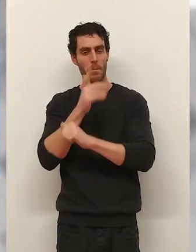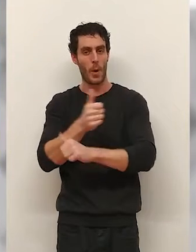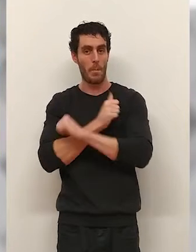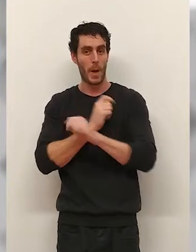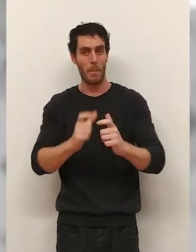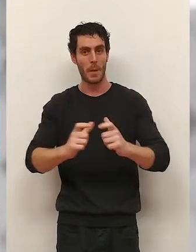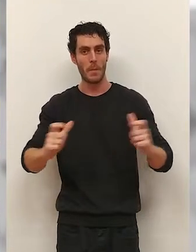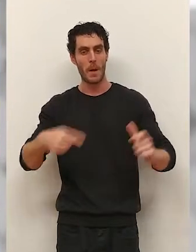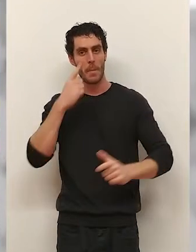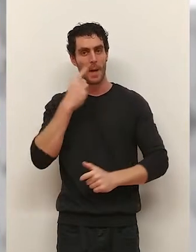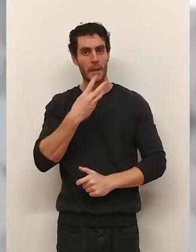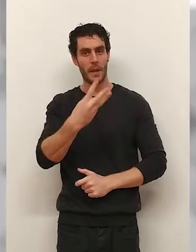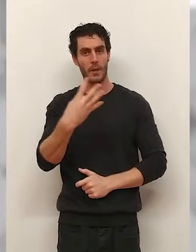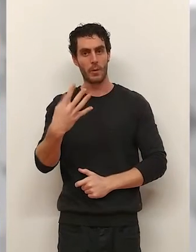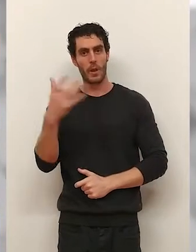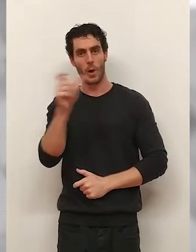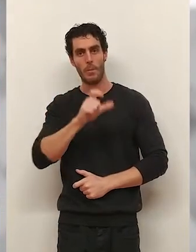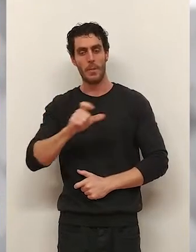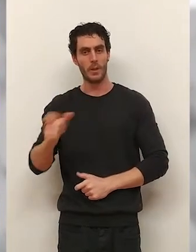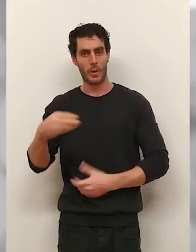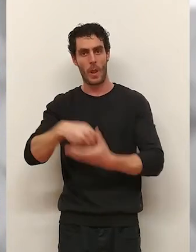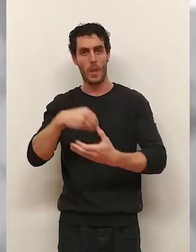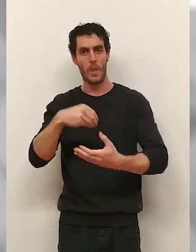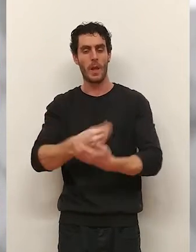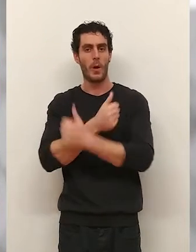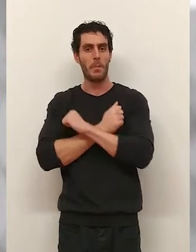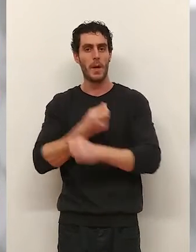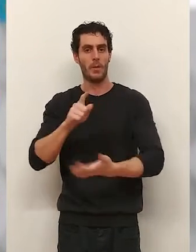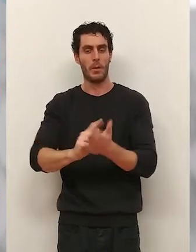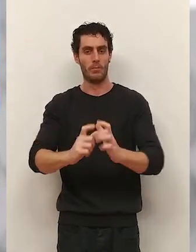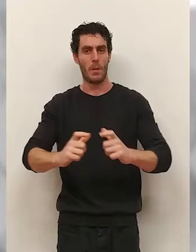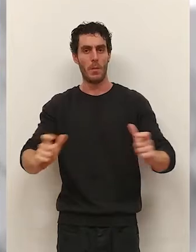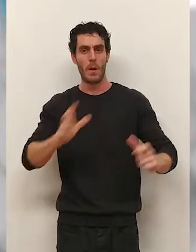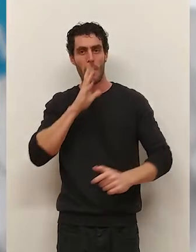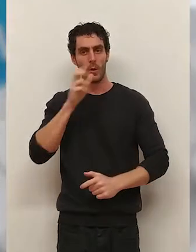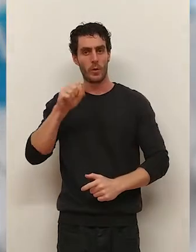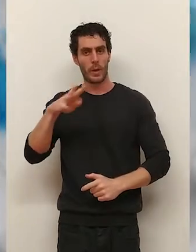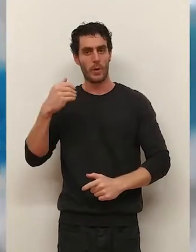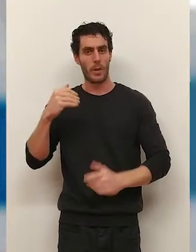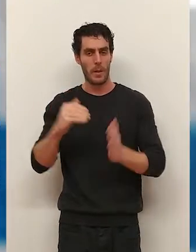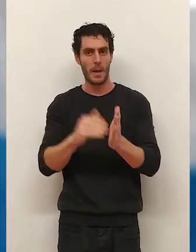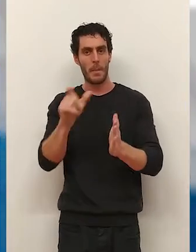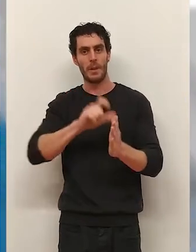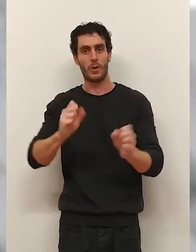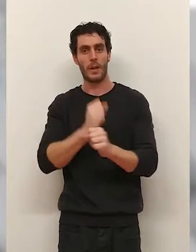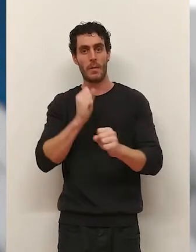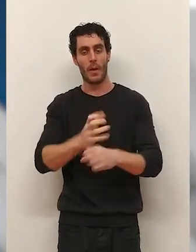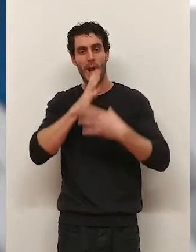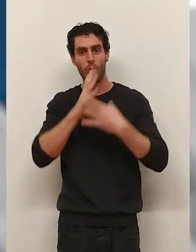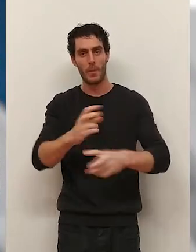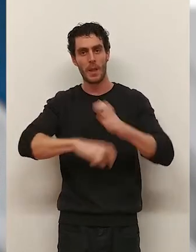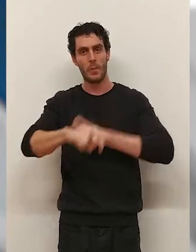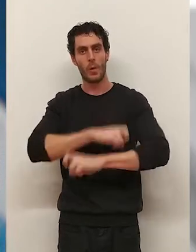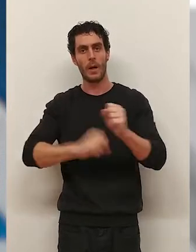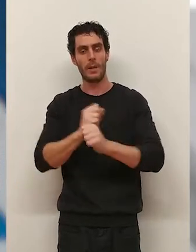aumentó. La Rioja vio como 345 personas pasaban a engrosar las listas del paro con lo que más de 14.000 trabajadores son los que en estos